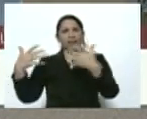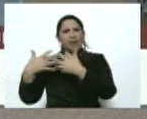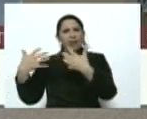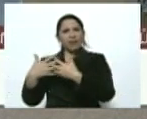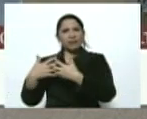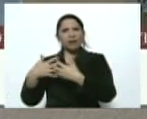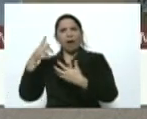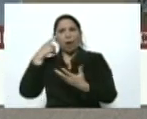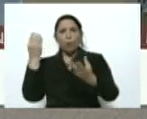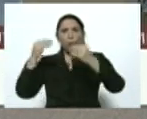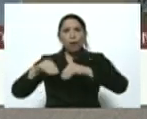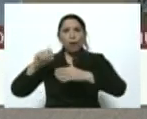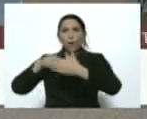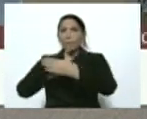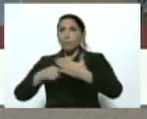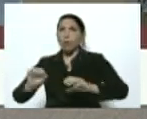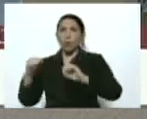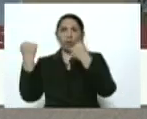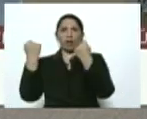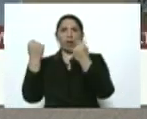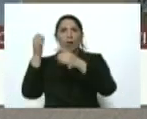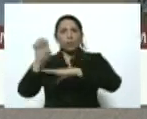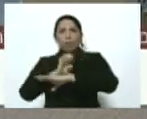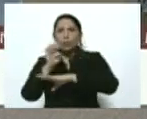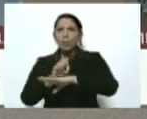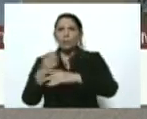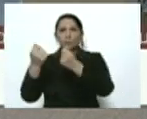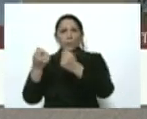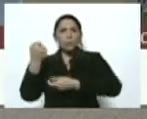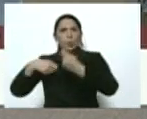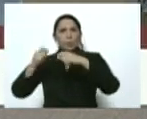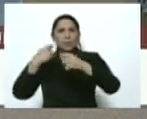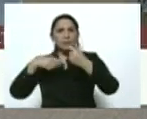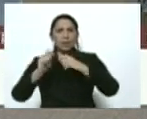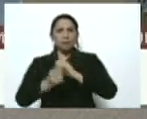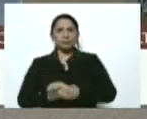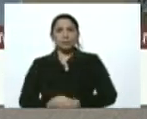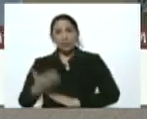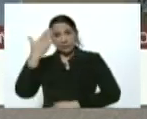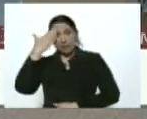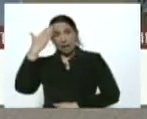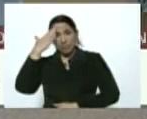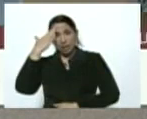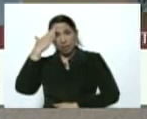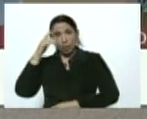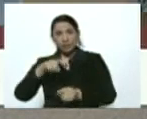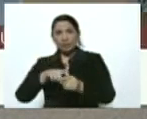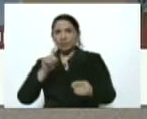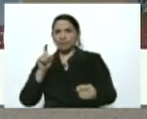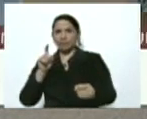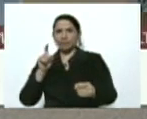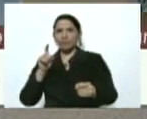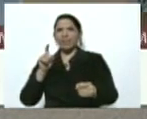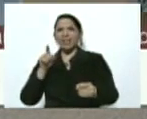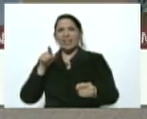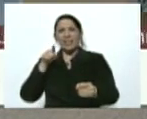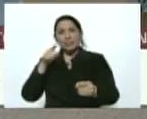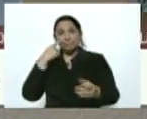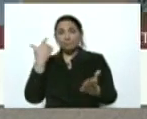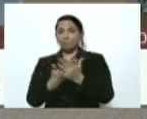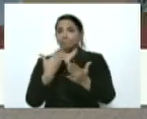tregua a los bloqueos económicos financieros comerciales sabemos que el excepcionalismo estadounidense es